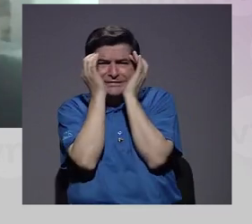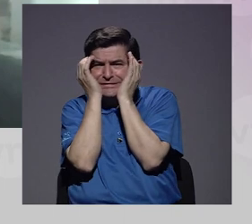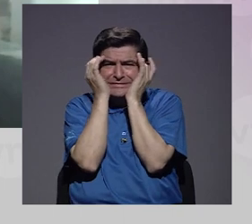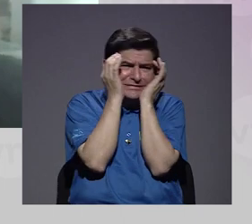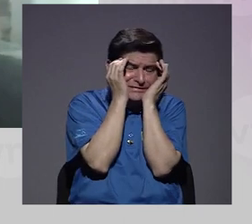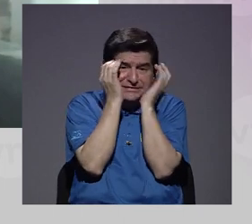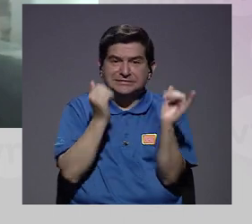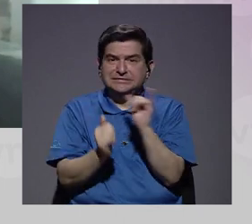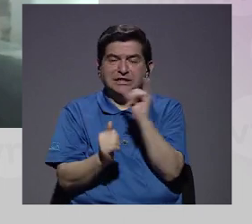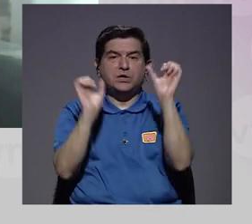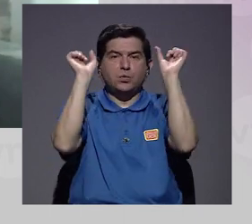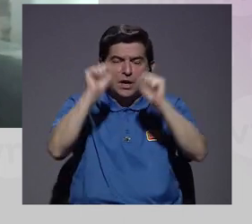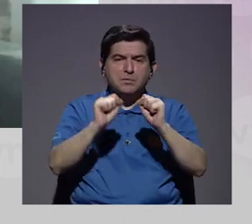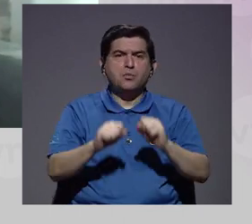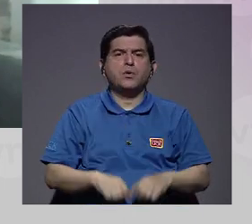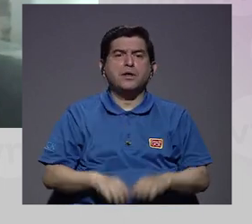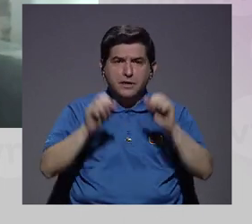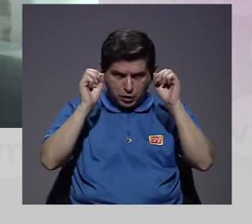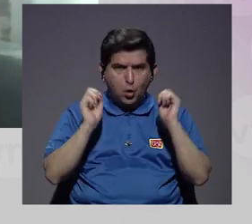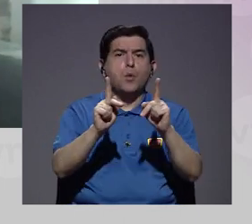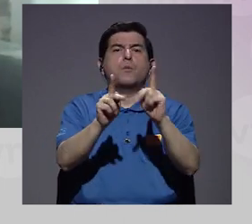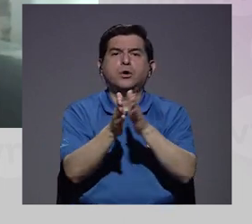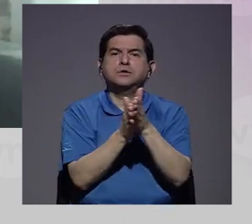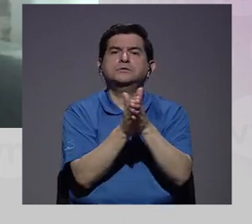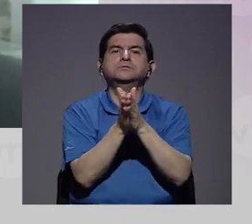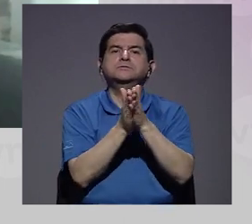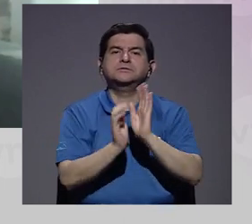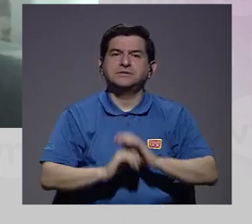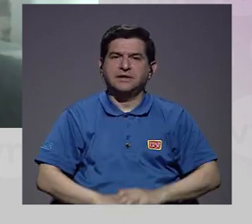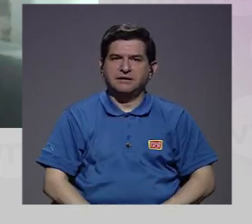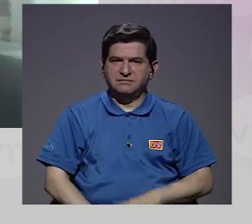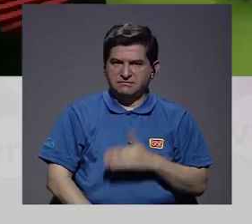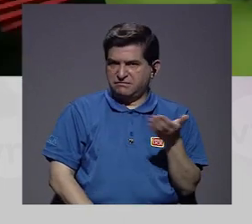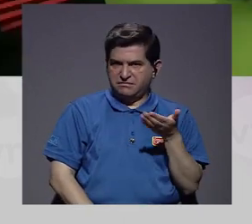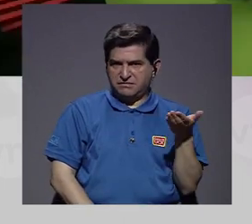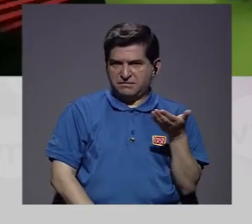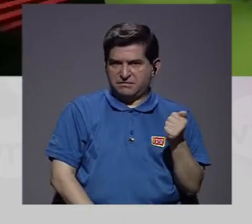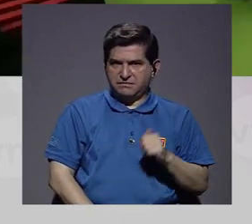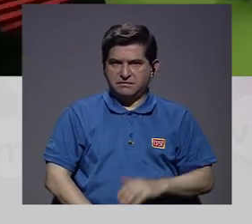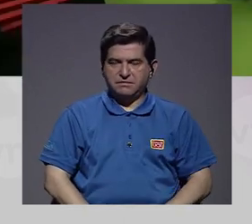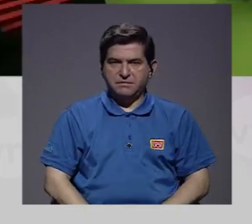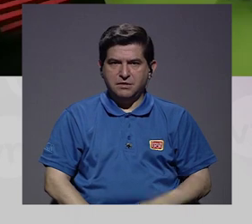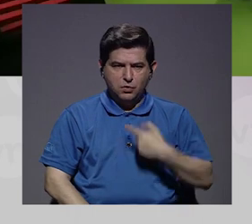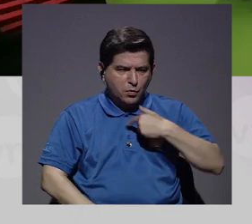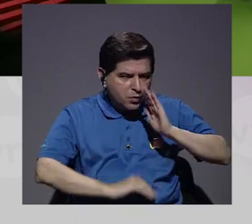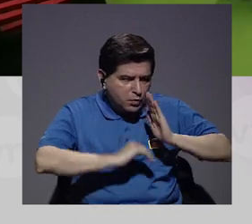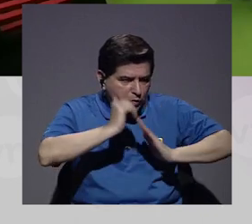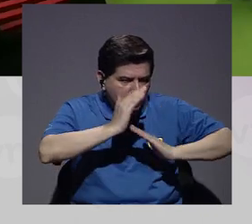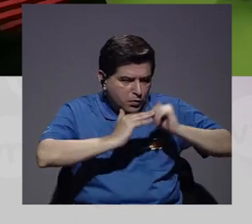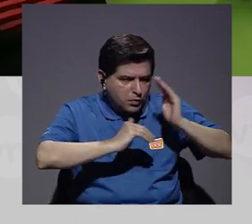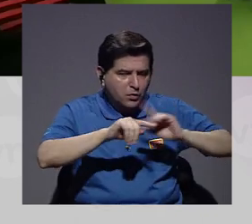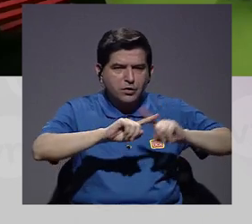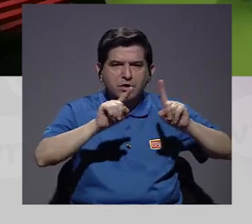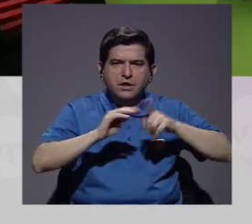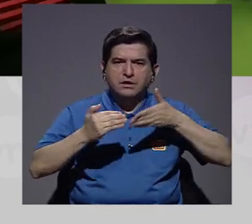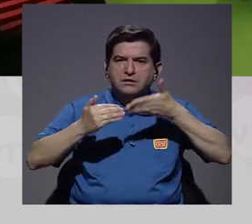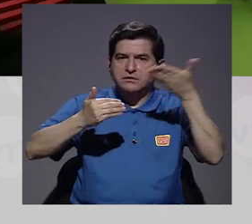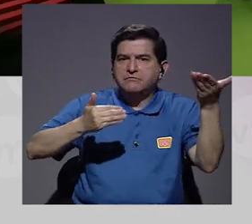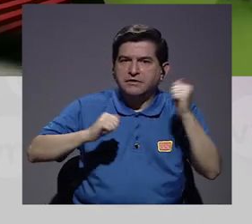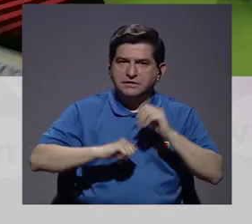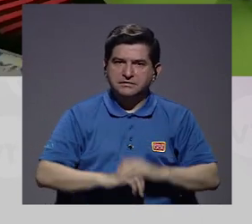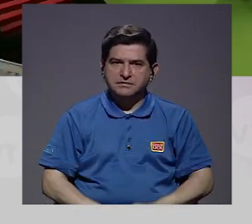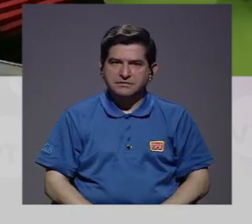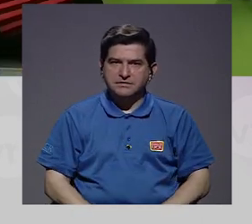que esa angustia, también puede ser posibilidad. Posibilidad de empezar a construir otras